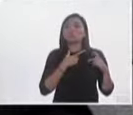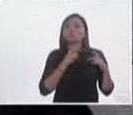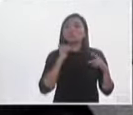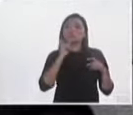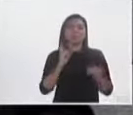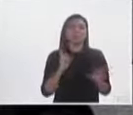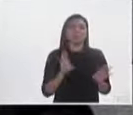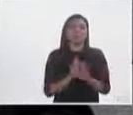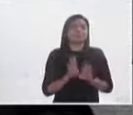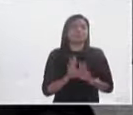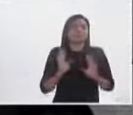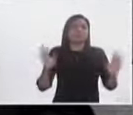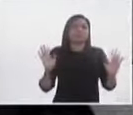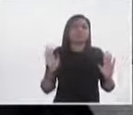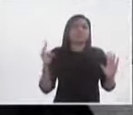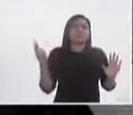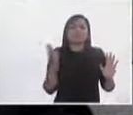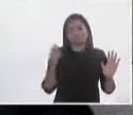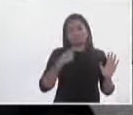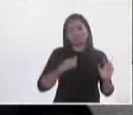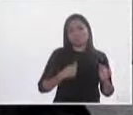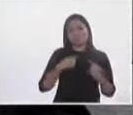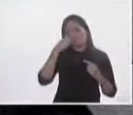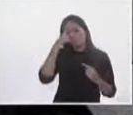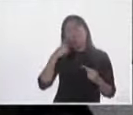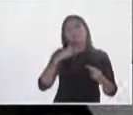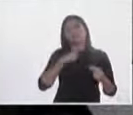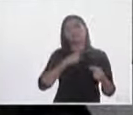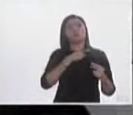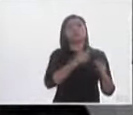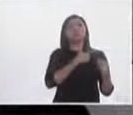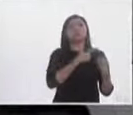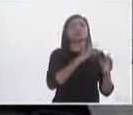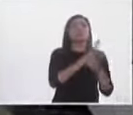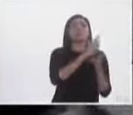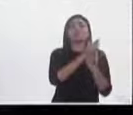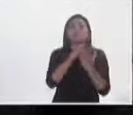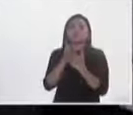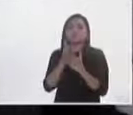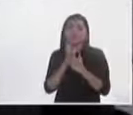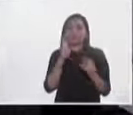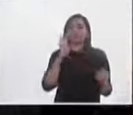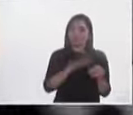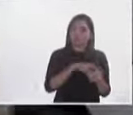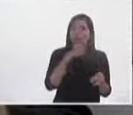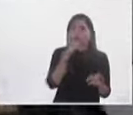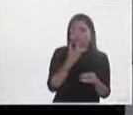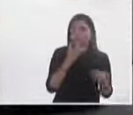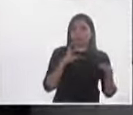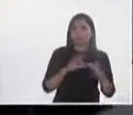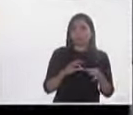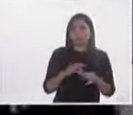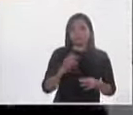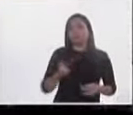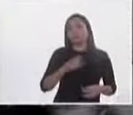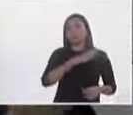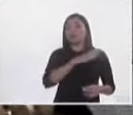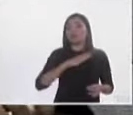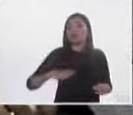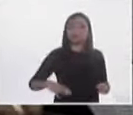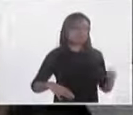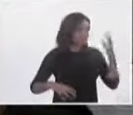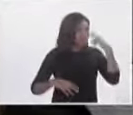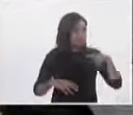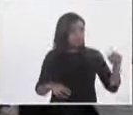totalmente un espectro necesario para un sistema de partidos y para una democracia. O sea, precisamente las candidaturas independientes vienen a